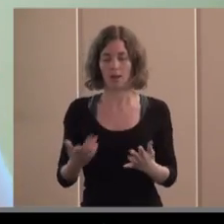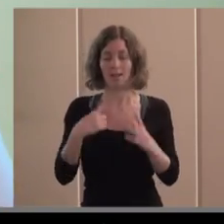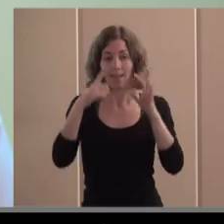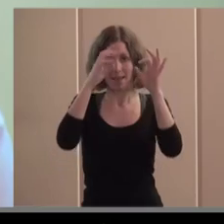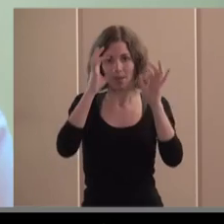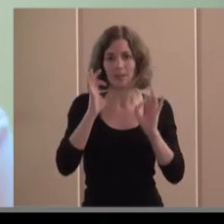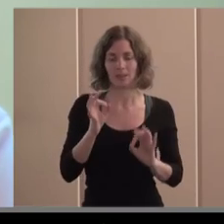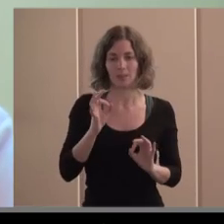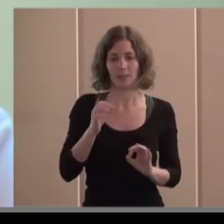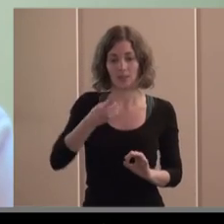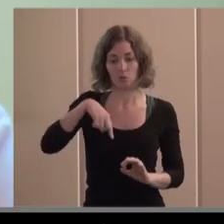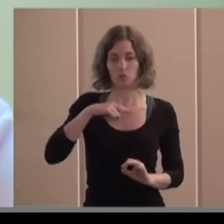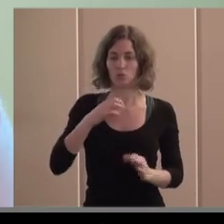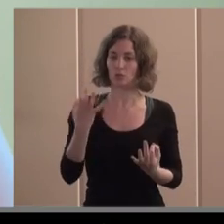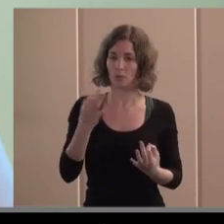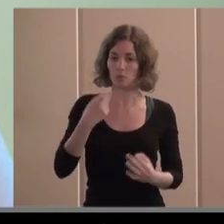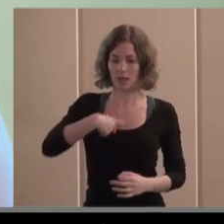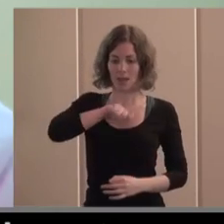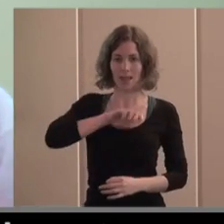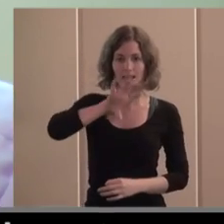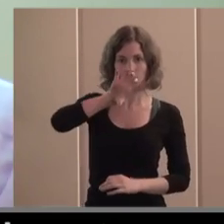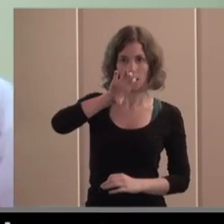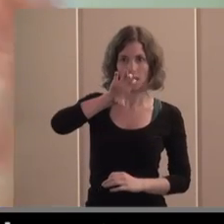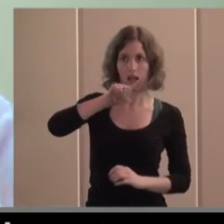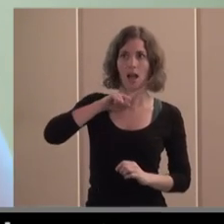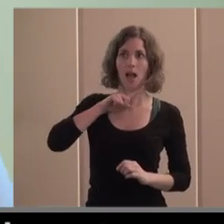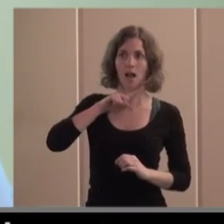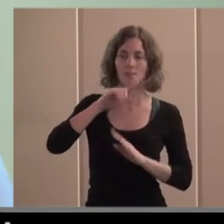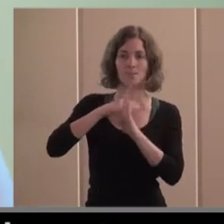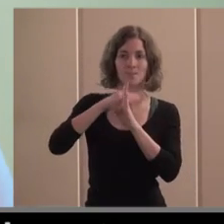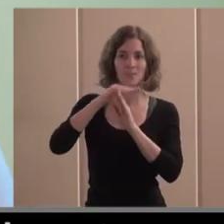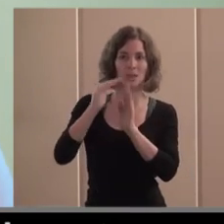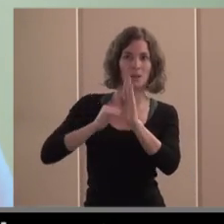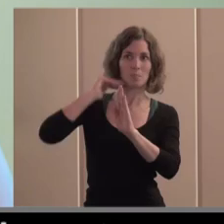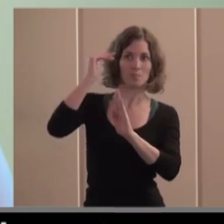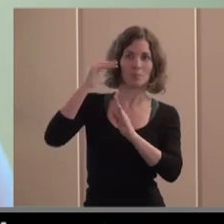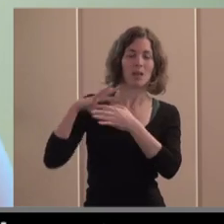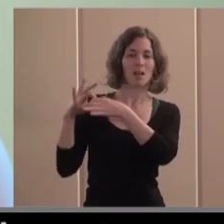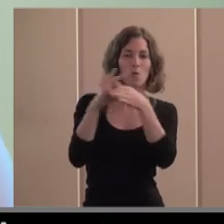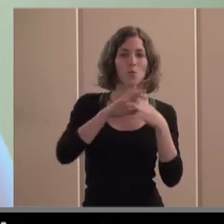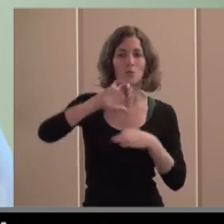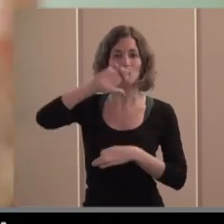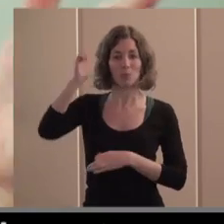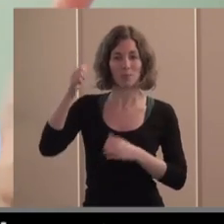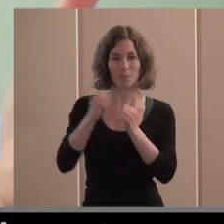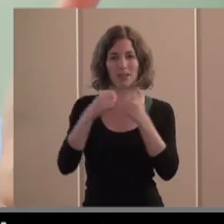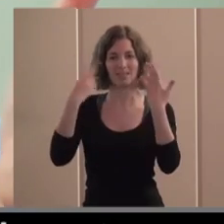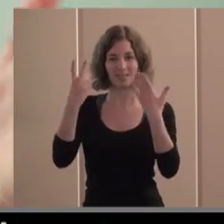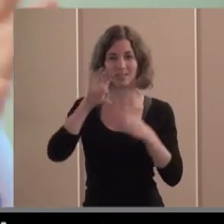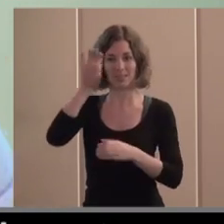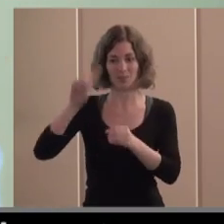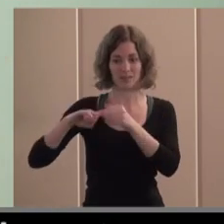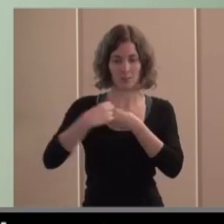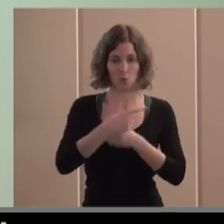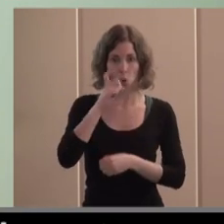bajar de la estatal o de la nacional de España a la de los 27 Estados miembros a partir de